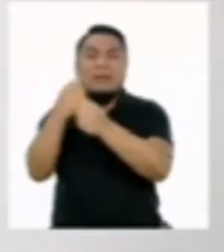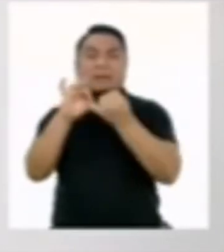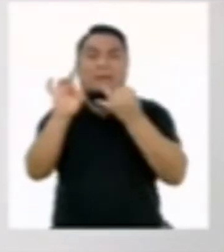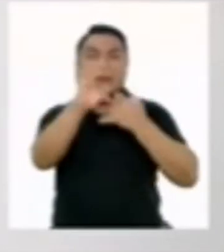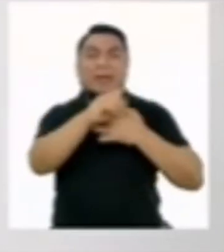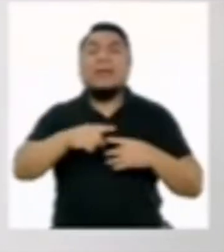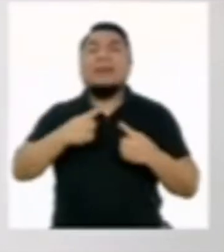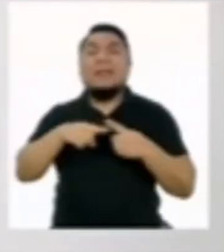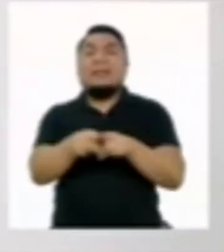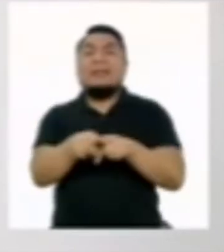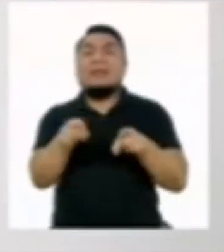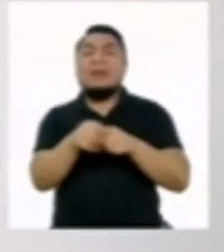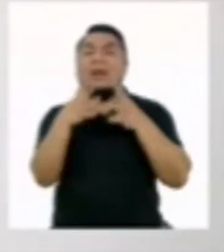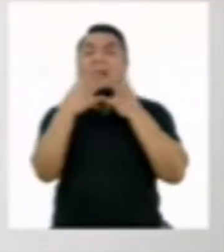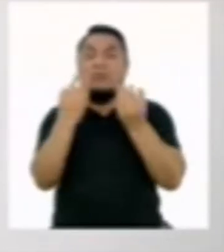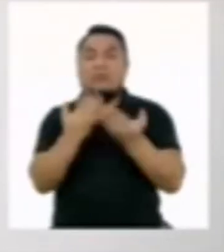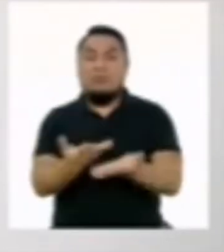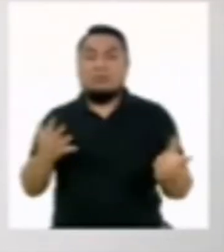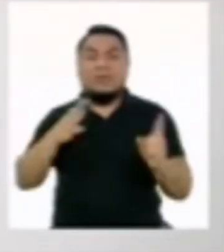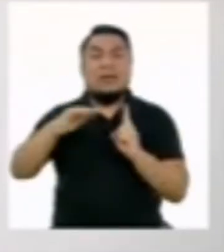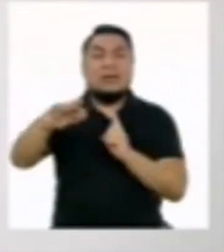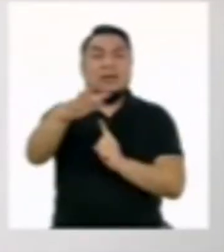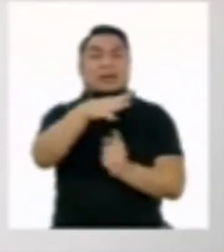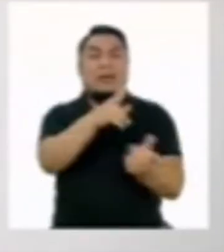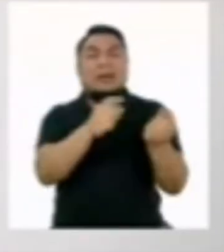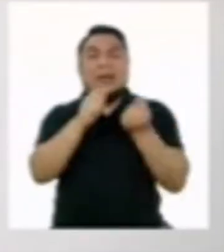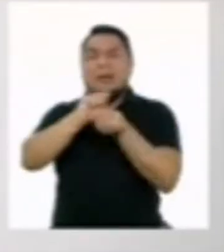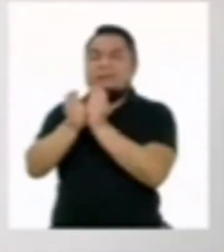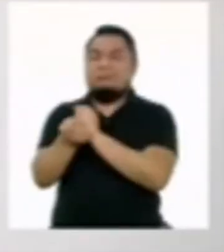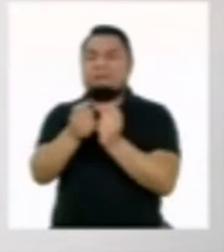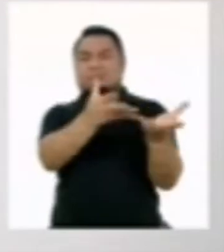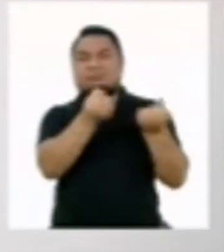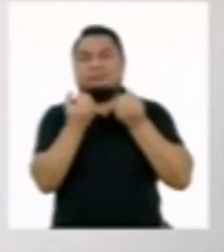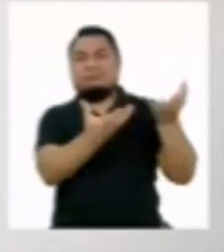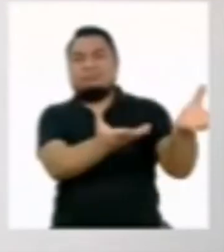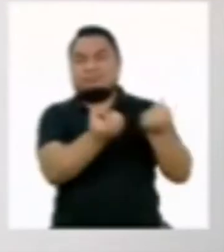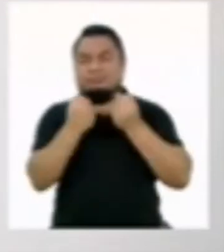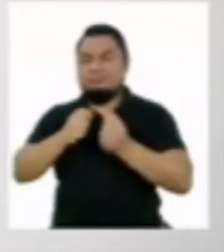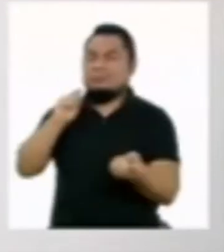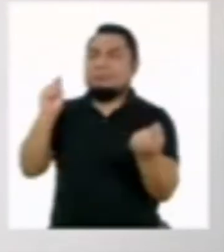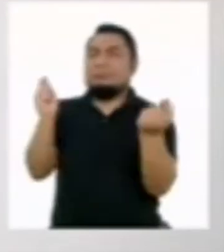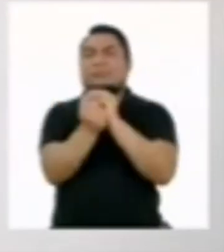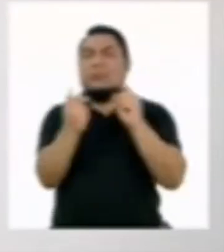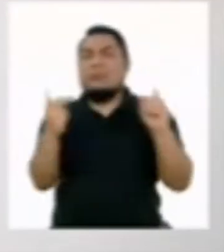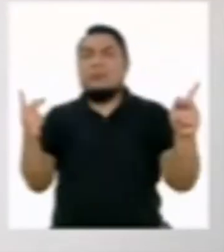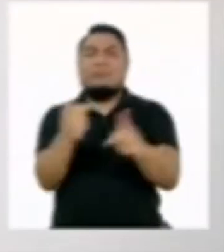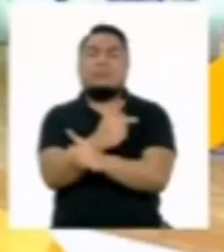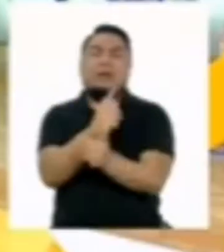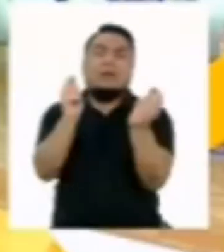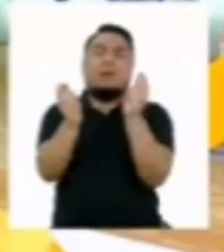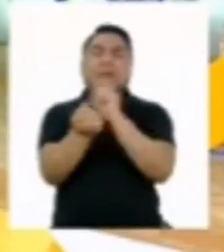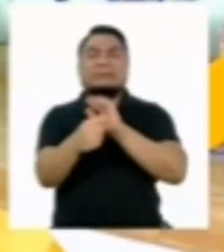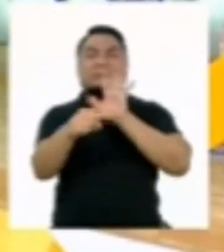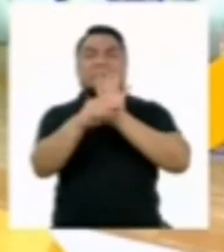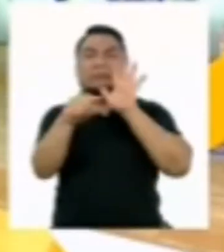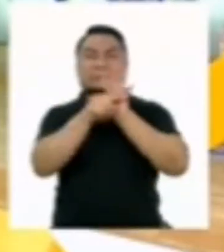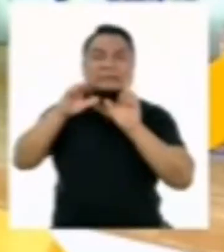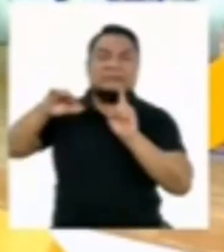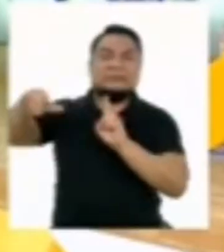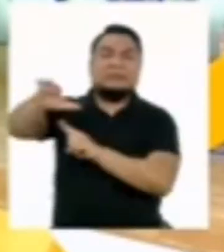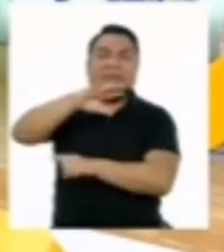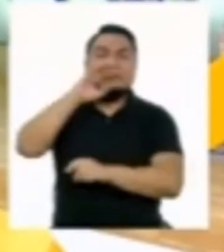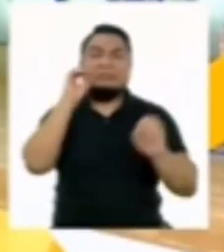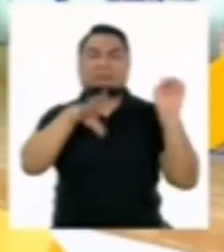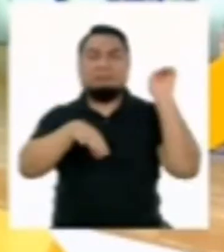incrementado la explotación de los recursos naturales, lo cual ha ocasionado un impacto negativo en el ambiente. He visto en las